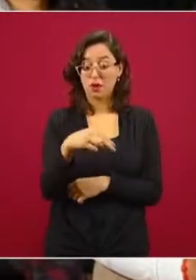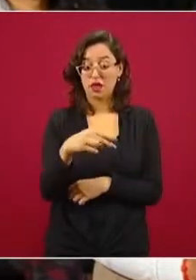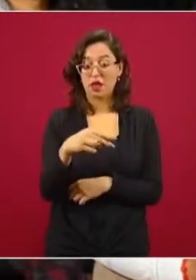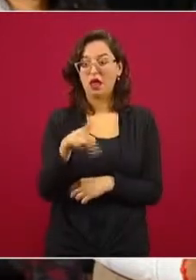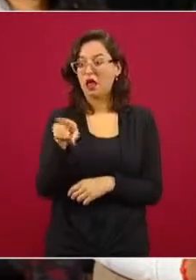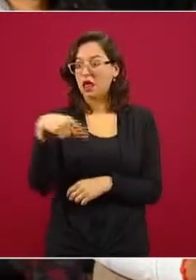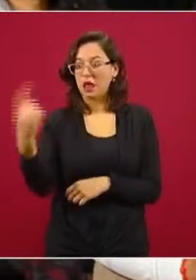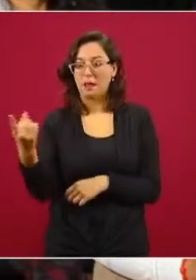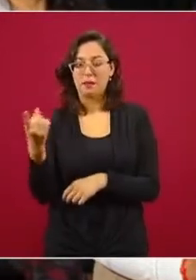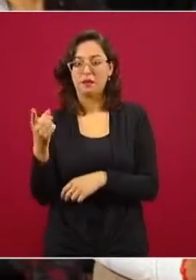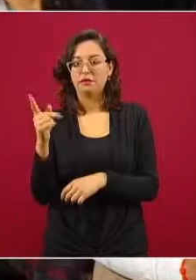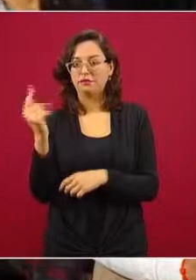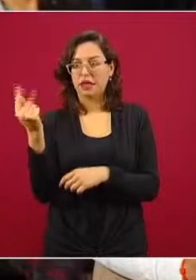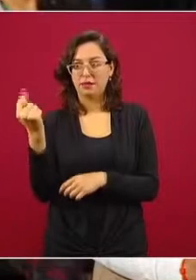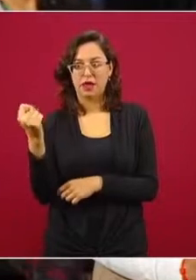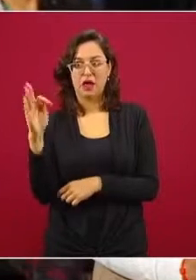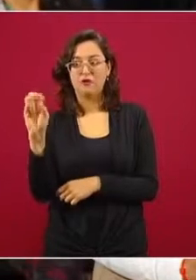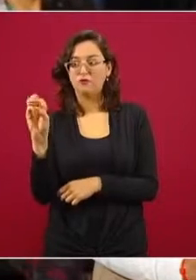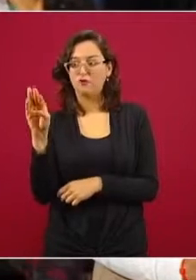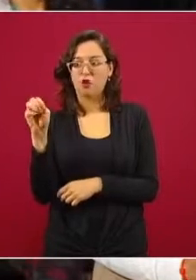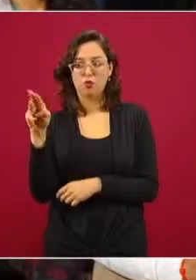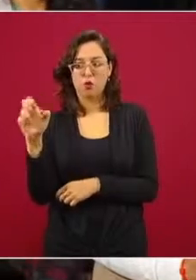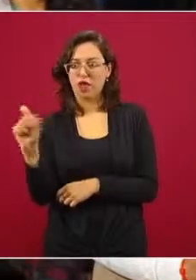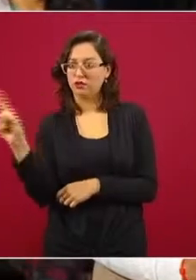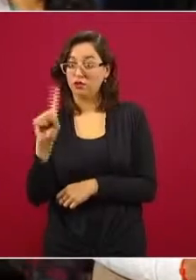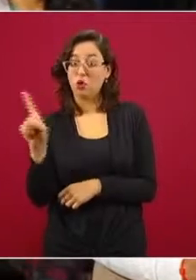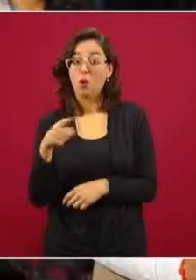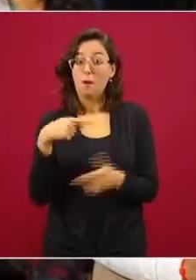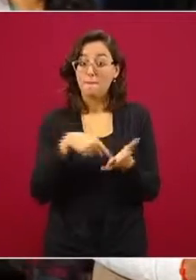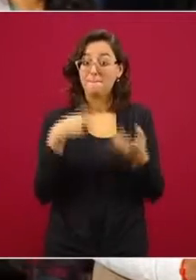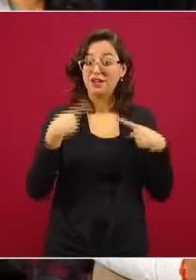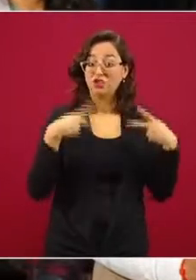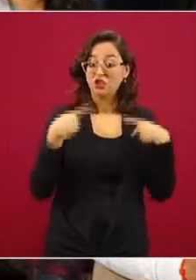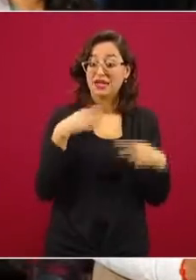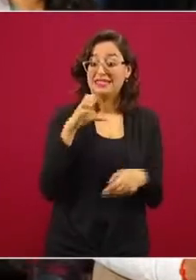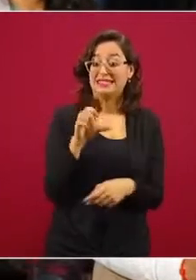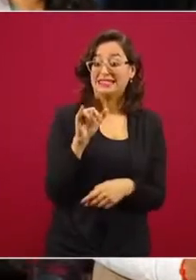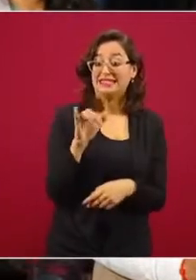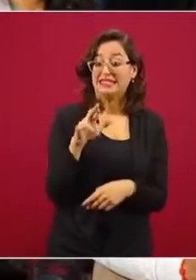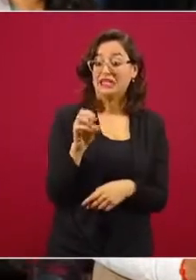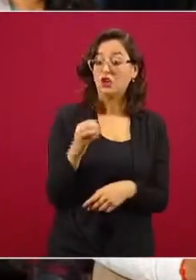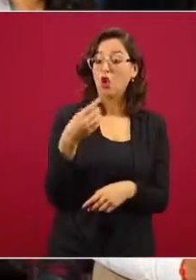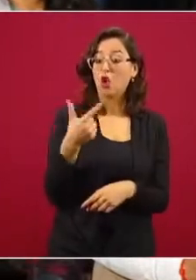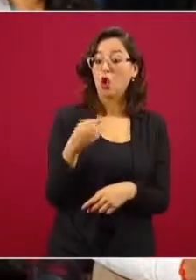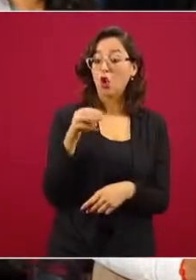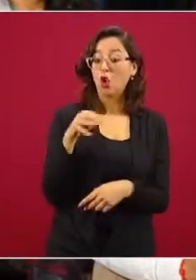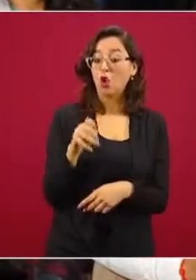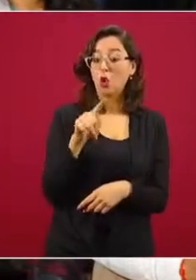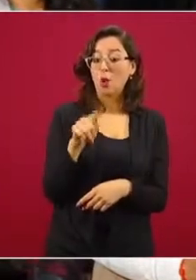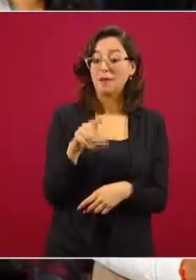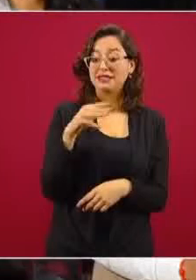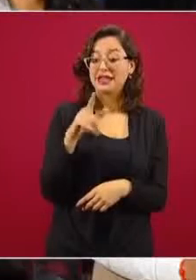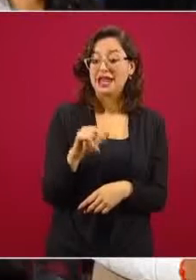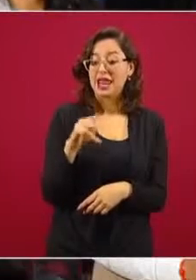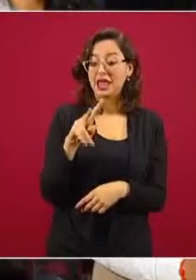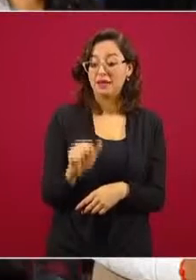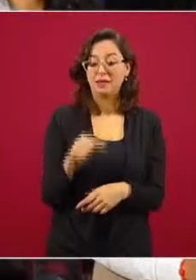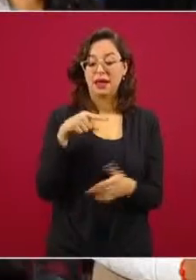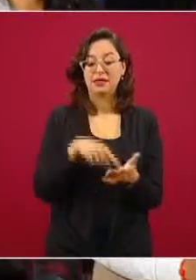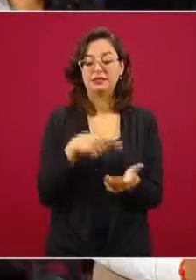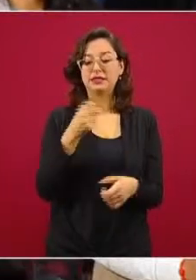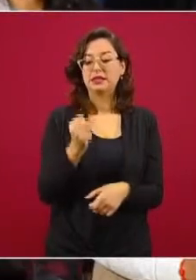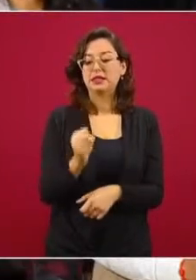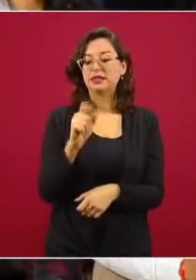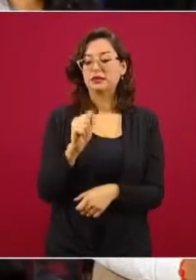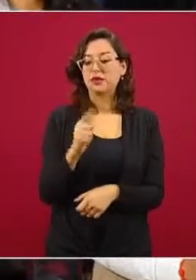Fórmula de la Tarde recibió un millón 113 mil pesos pagados por la Secretaría del Trabajo y Previsión